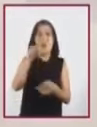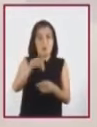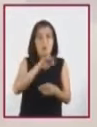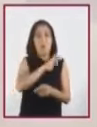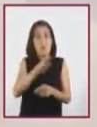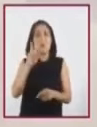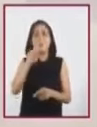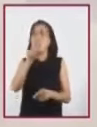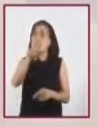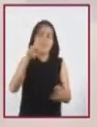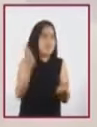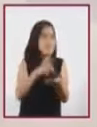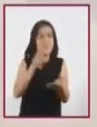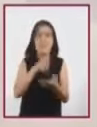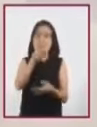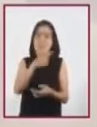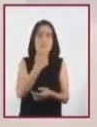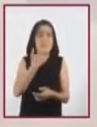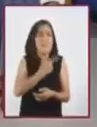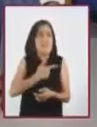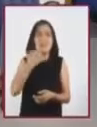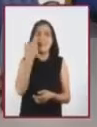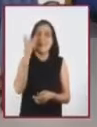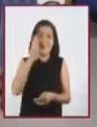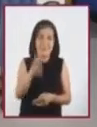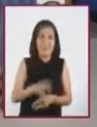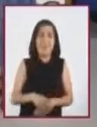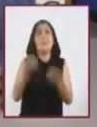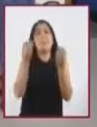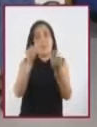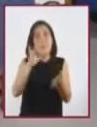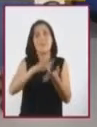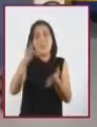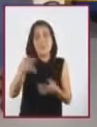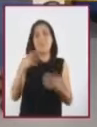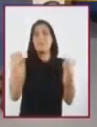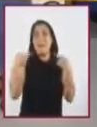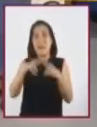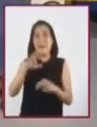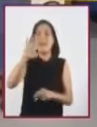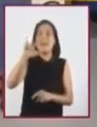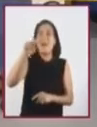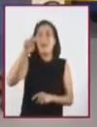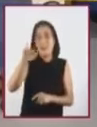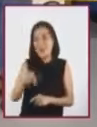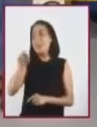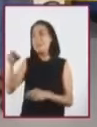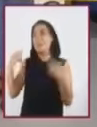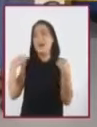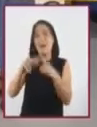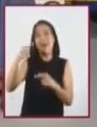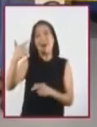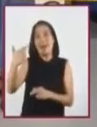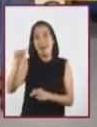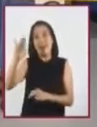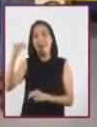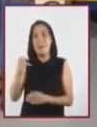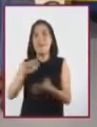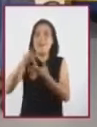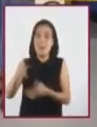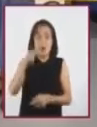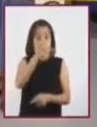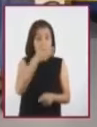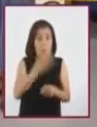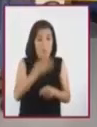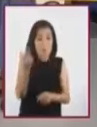podrán ver las veces que ustedes lo requieran. Muchas gracias, profesora Claudia, Gabriela. Con todo lo que nos platicaron,